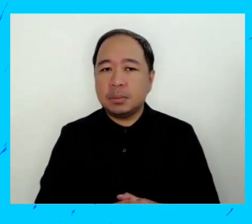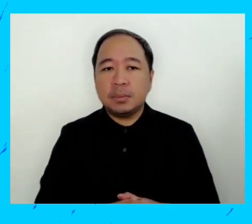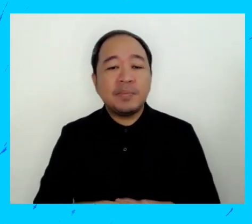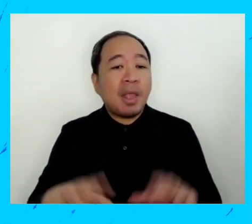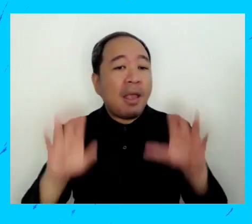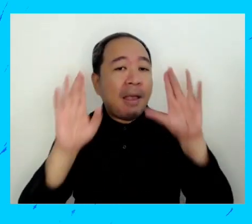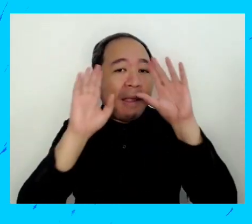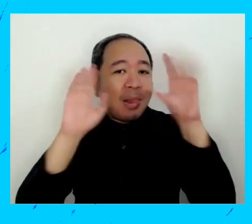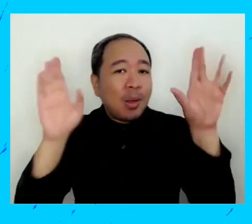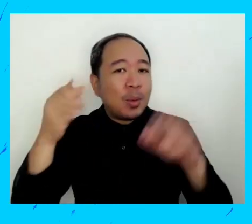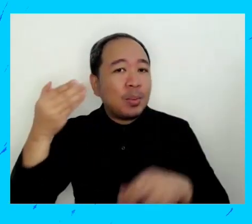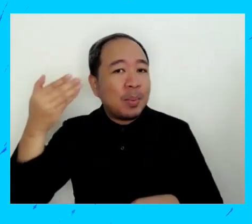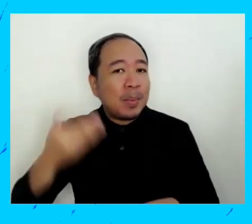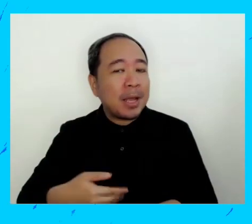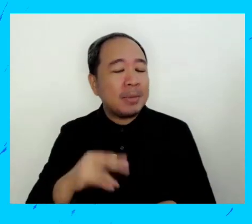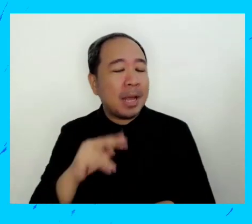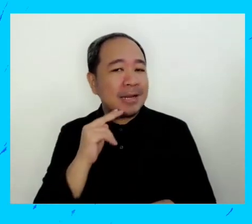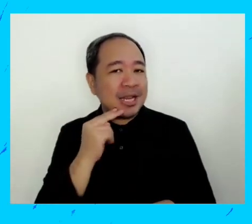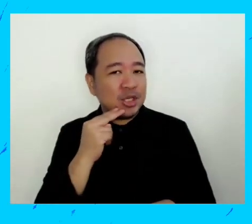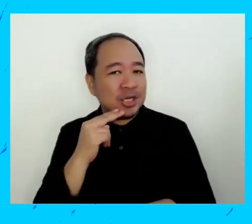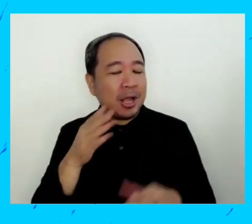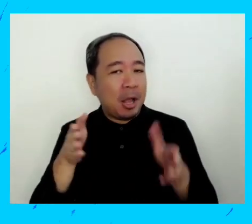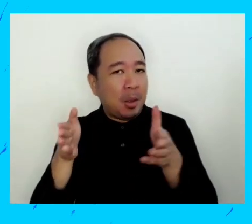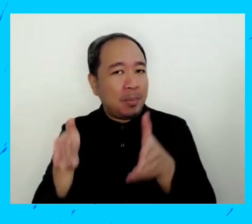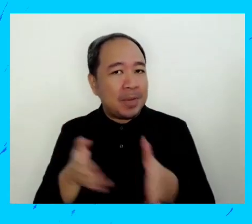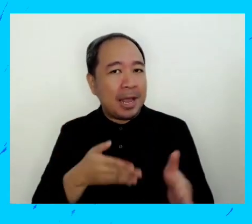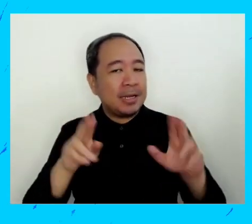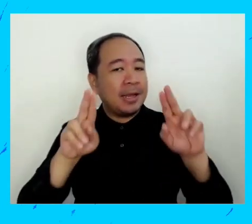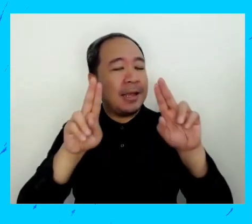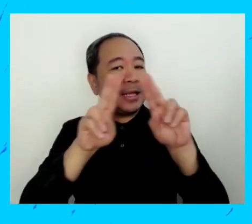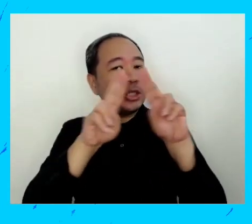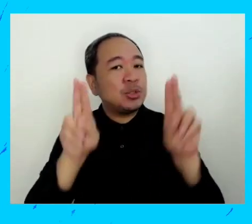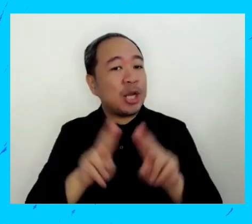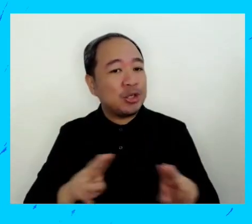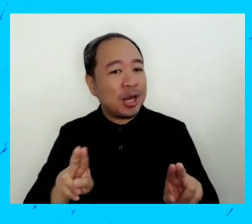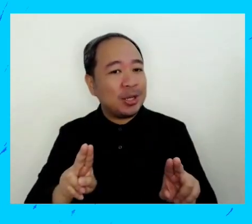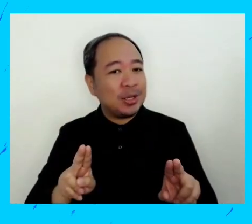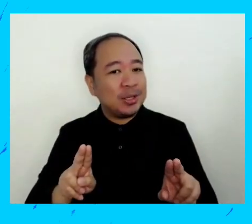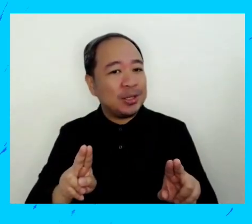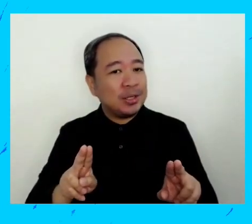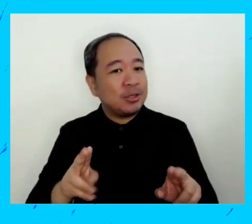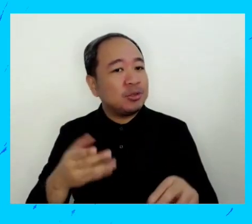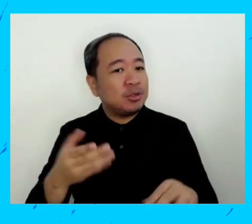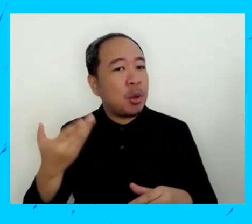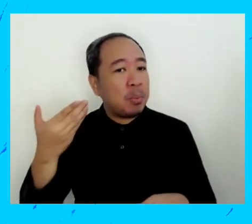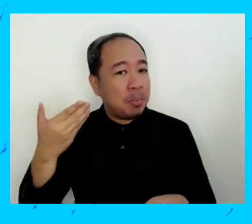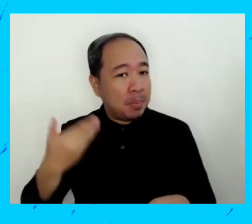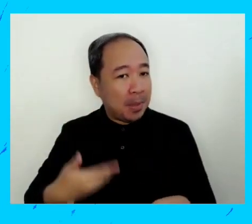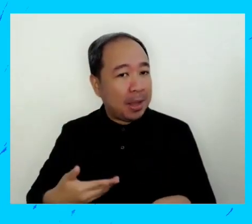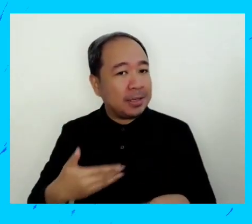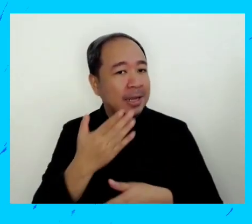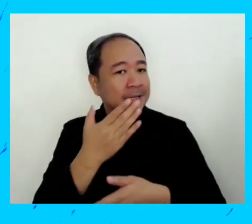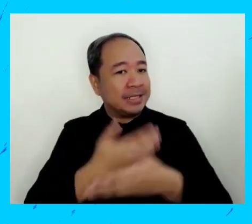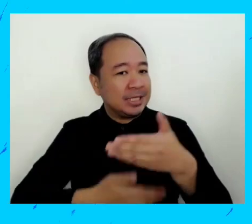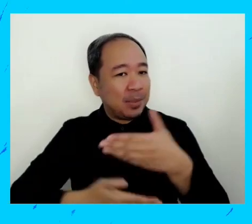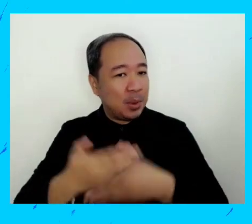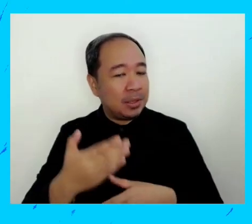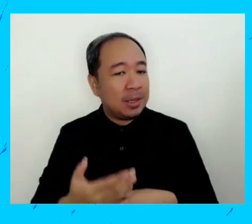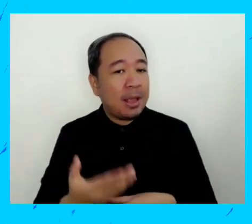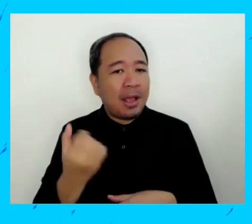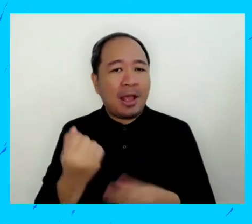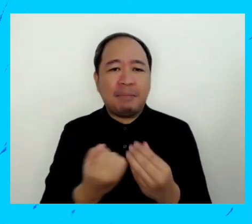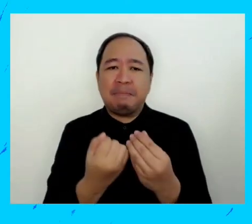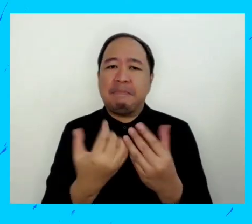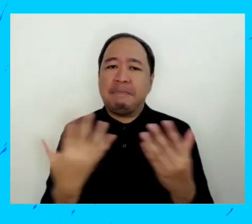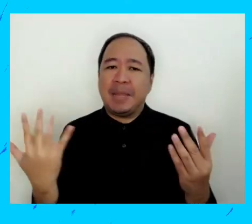soy una de las directores del plan internacional nigeria y soy discapacitado entonces hay muchos